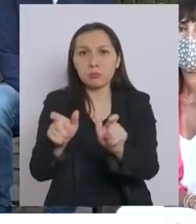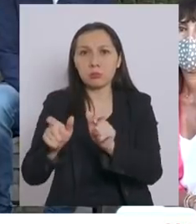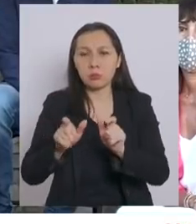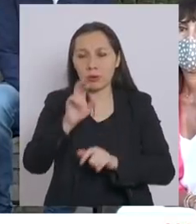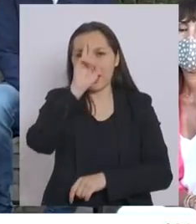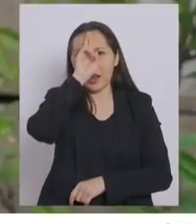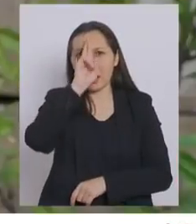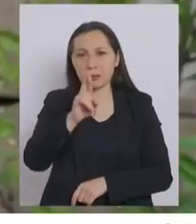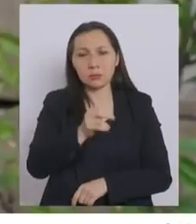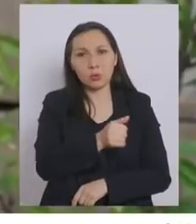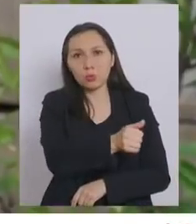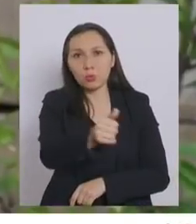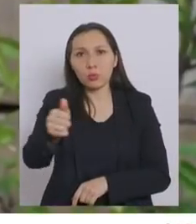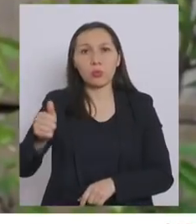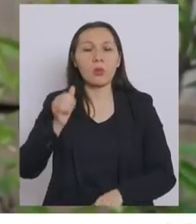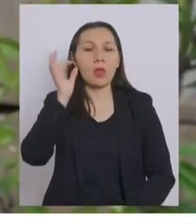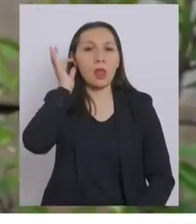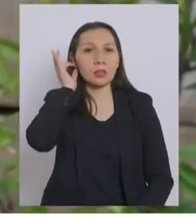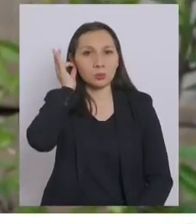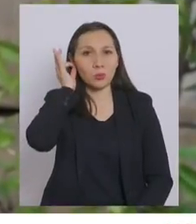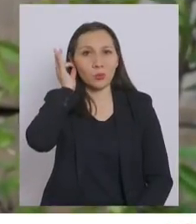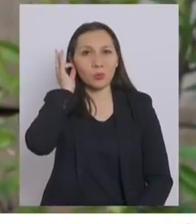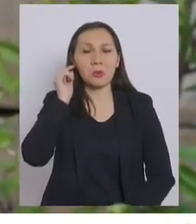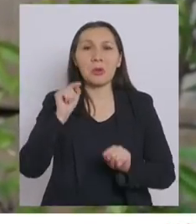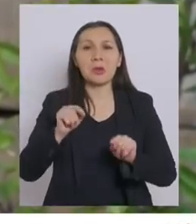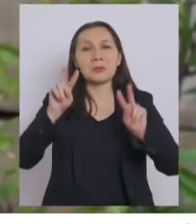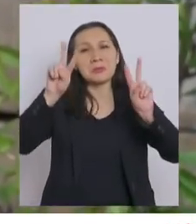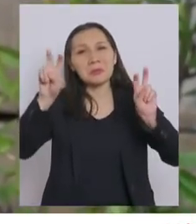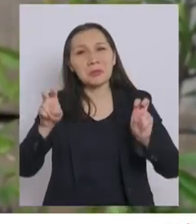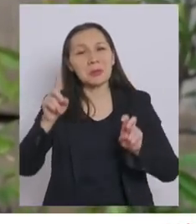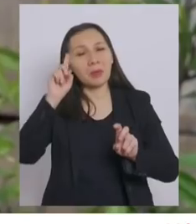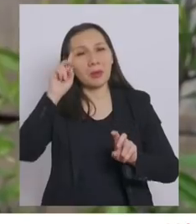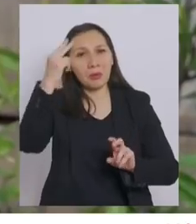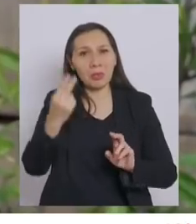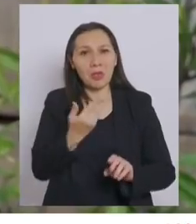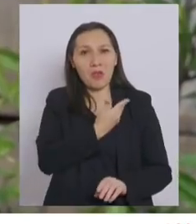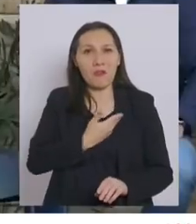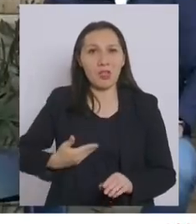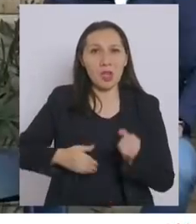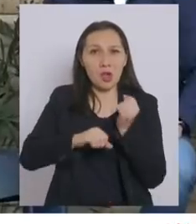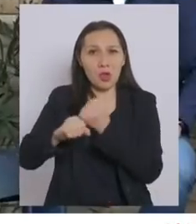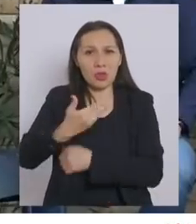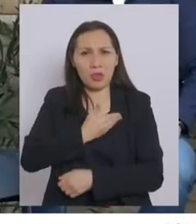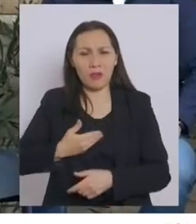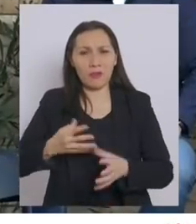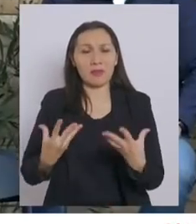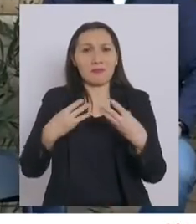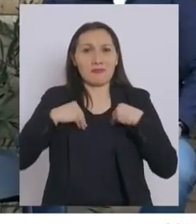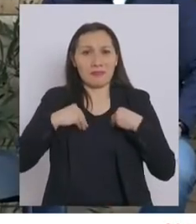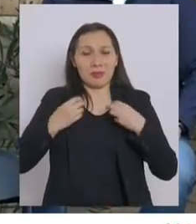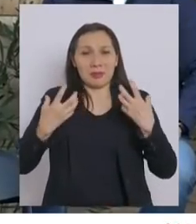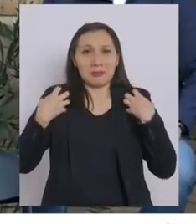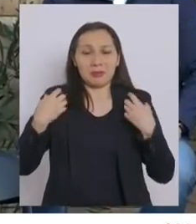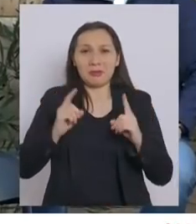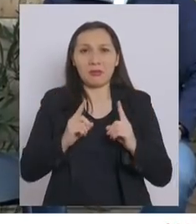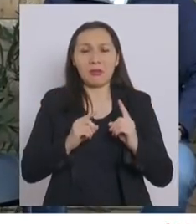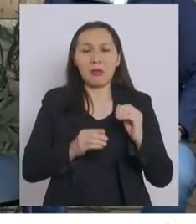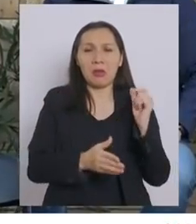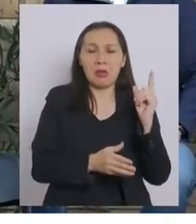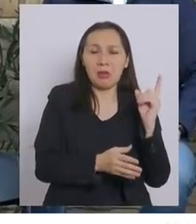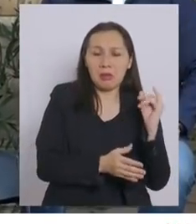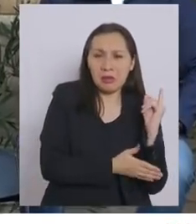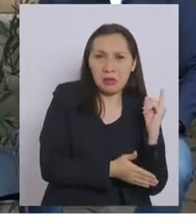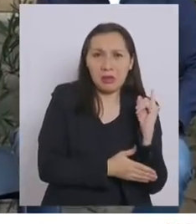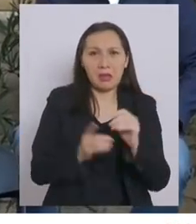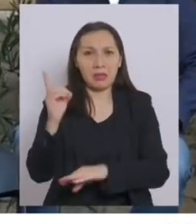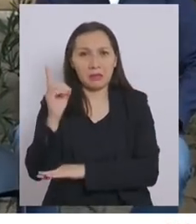respeto a todas las mujeres. Esta no es una causa de gobierno o de oposición, no es una causa de derechas o de izquierdas,